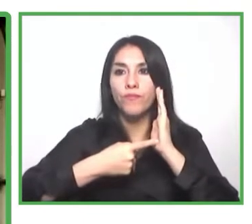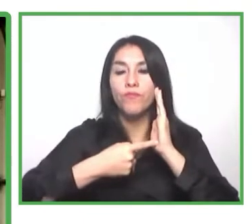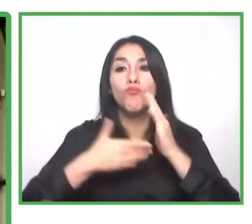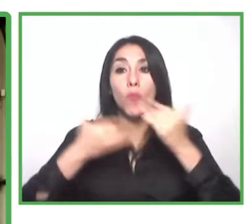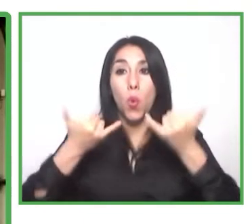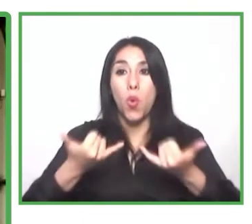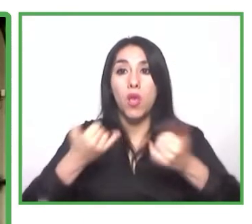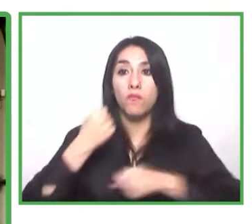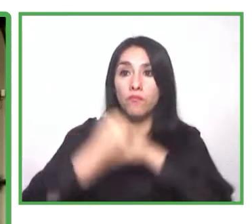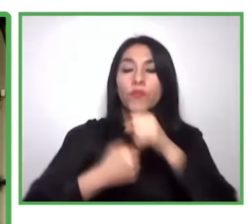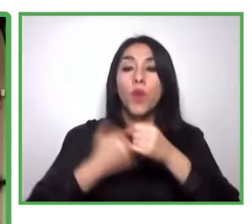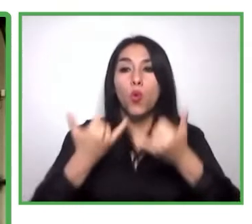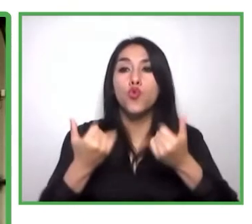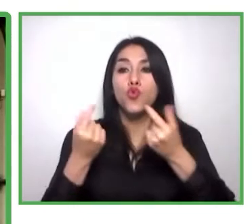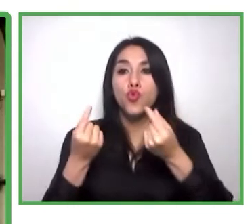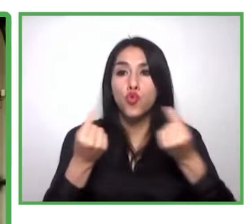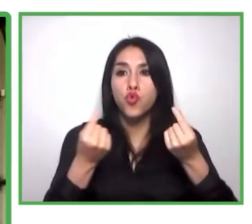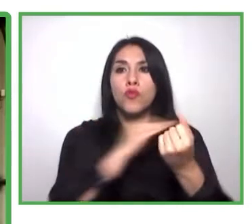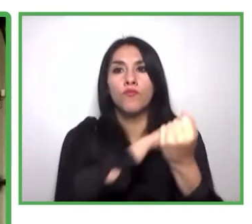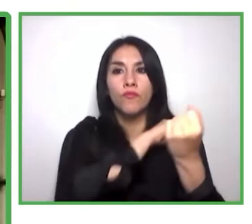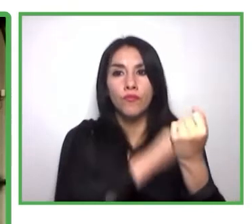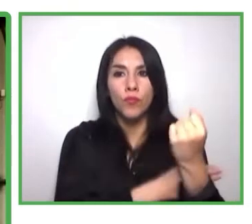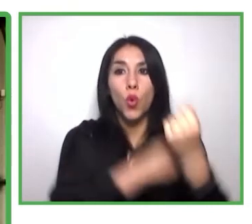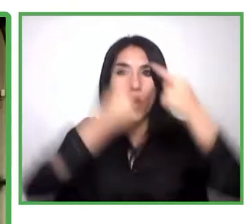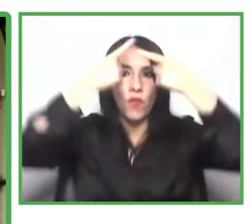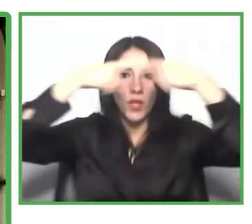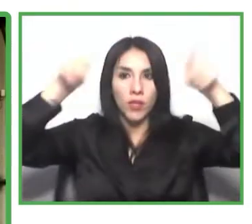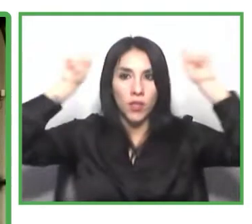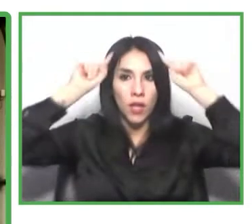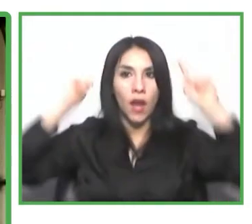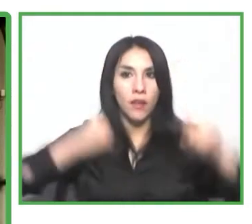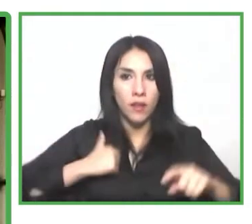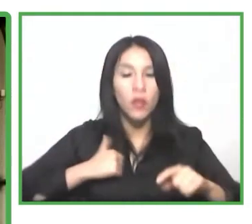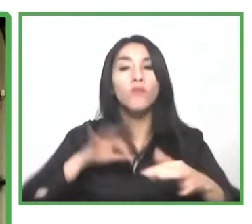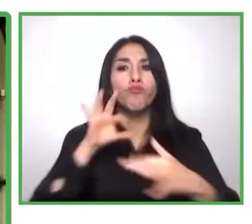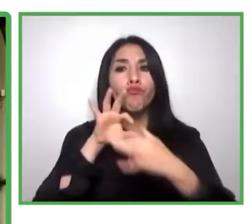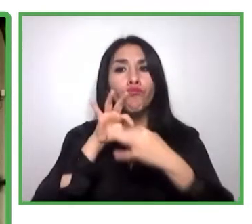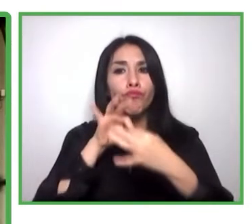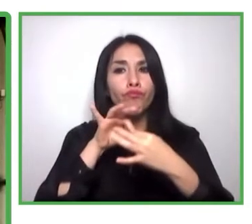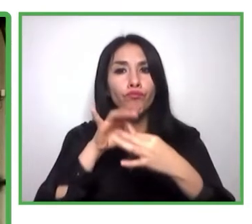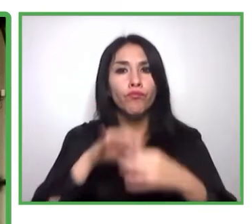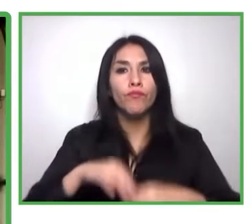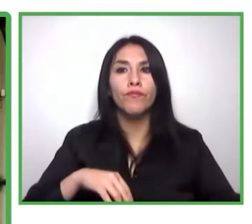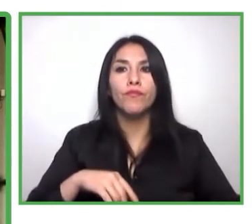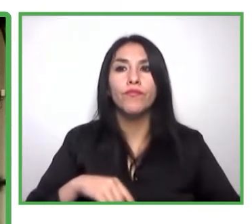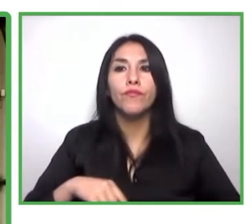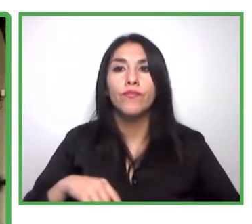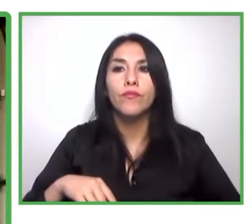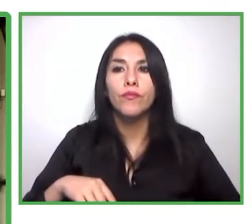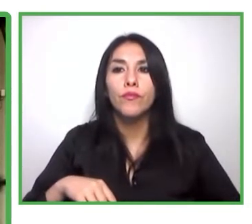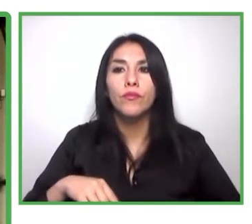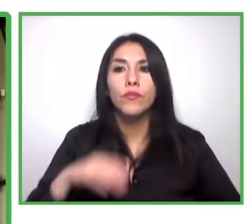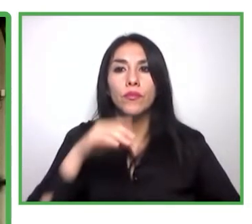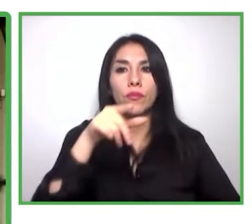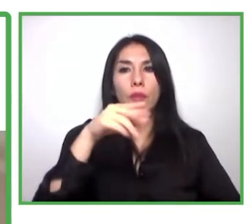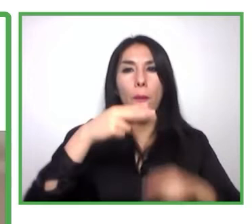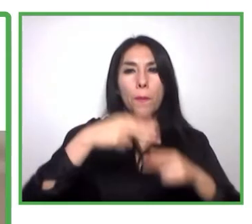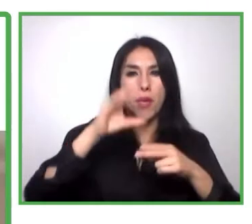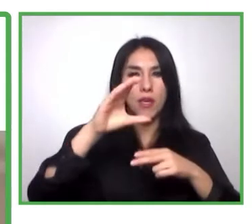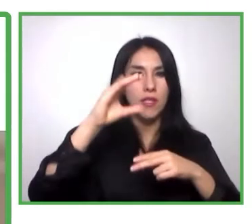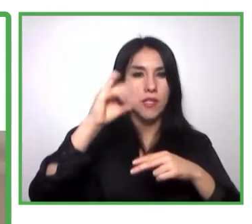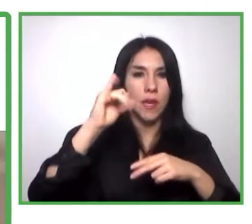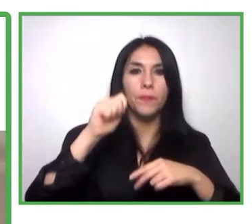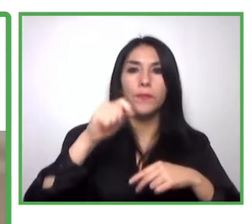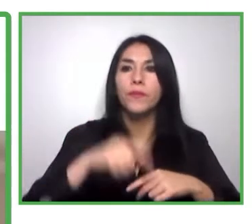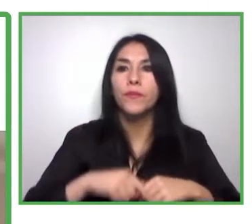Católica para poder potenciar el CIAPAT que llega a Chile. Hoy, en este año, además les comentaba, y ahí Diego nos